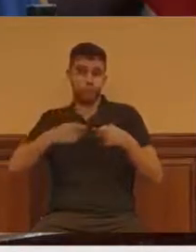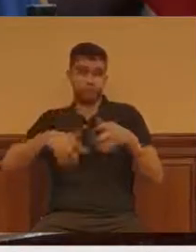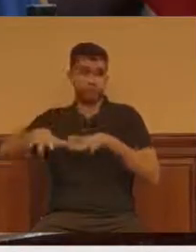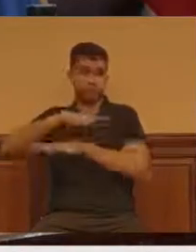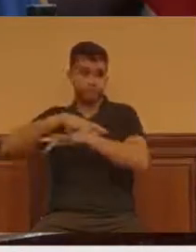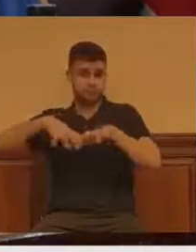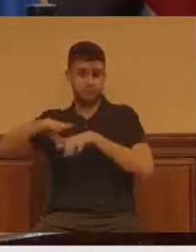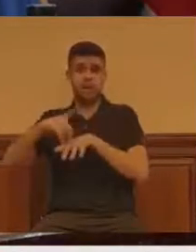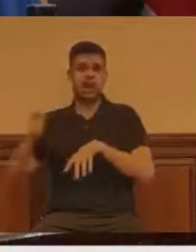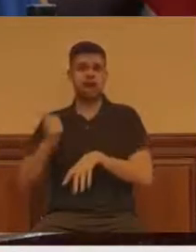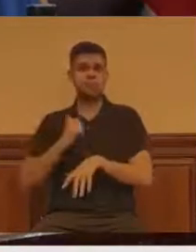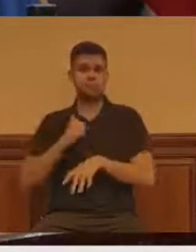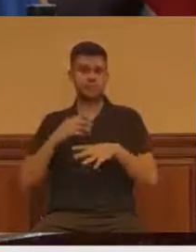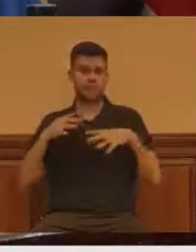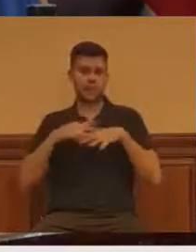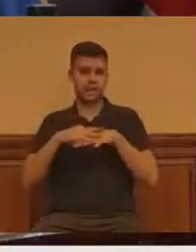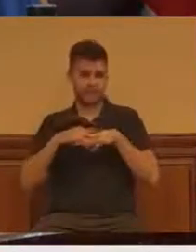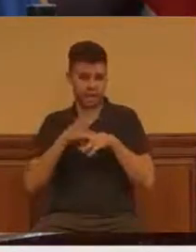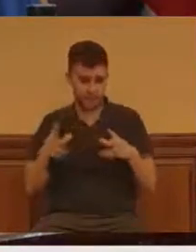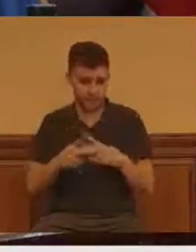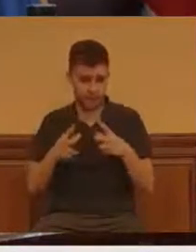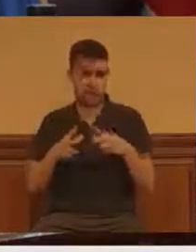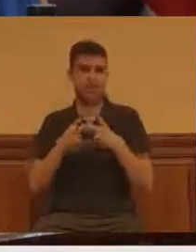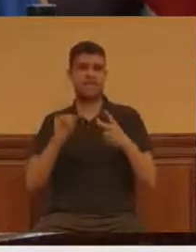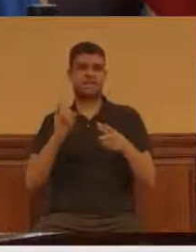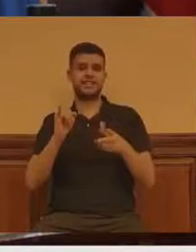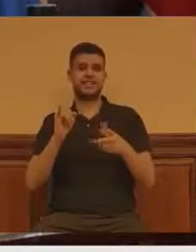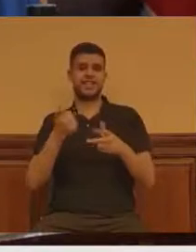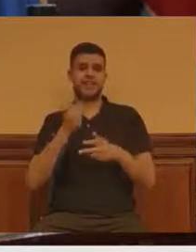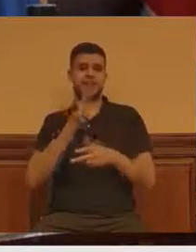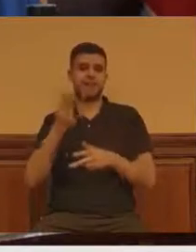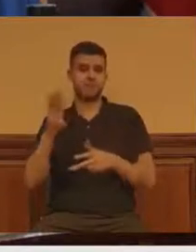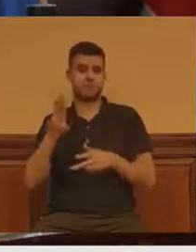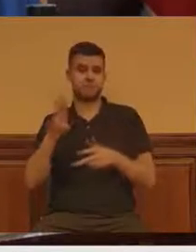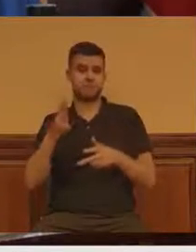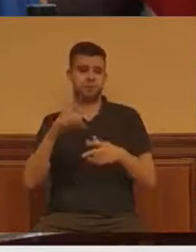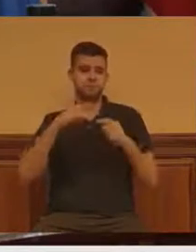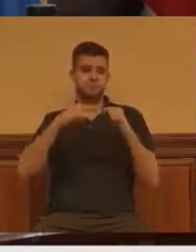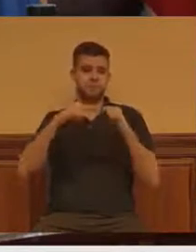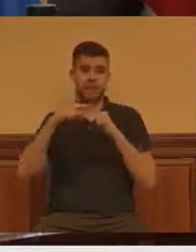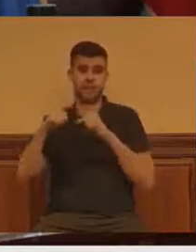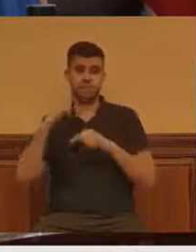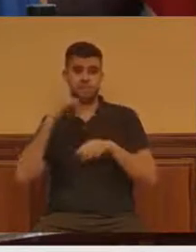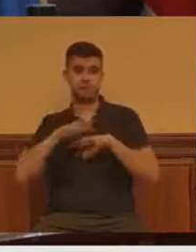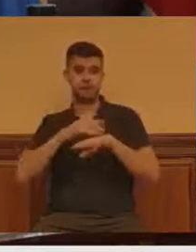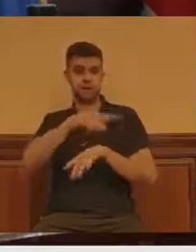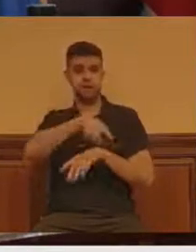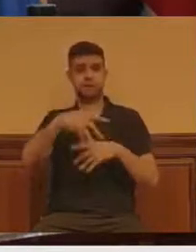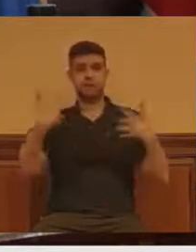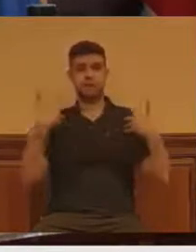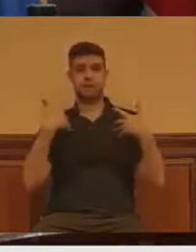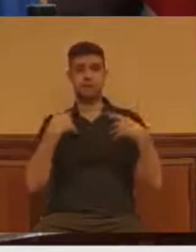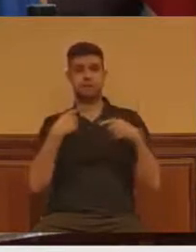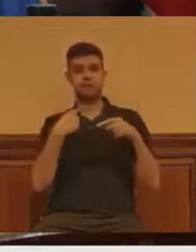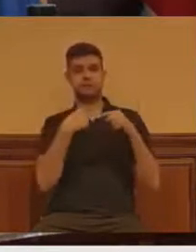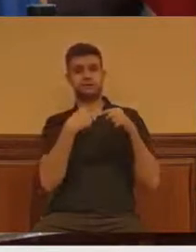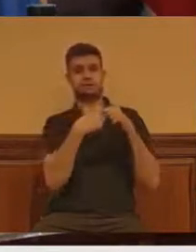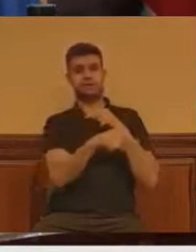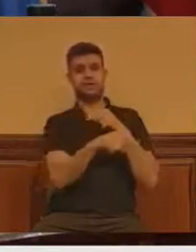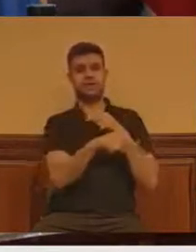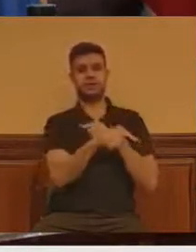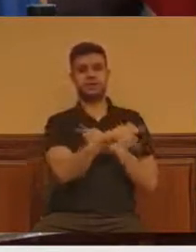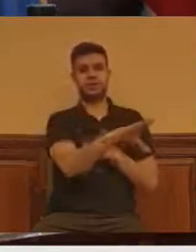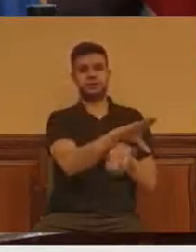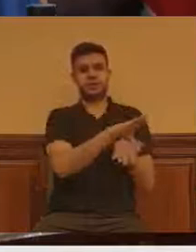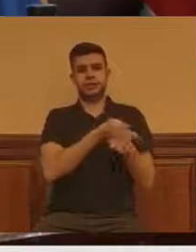aplicaciones de mensajería para acceder a sus posibles víctimas, reclutarlas y explotarlas